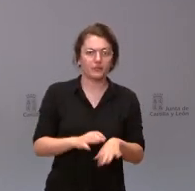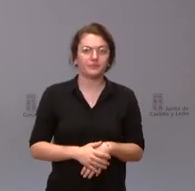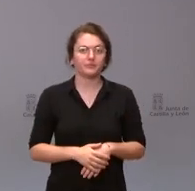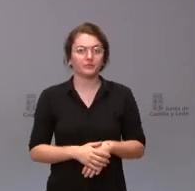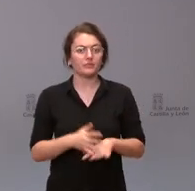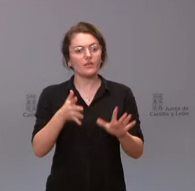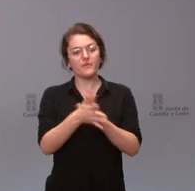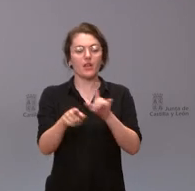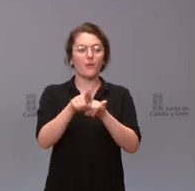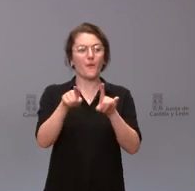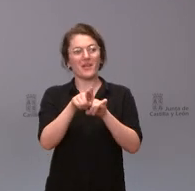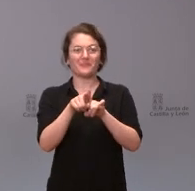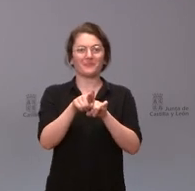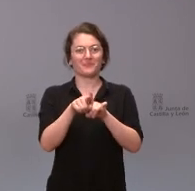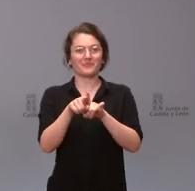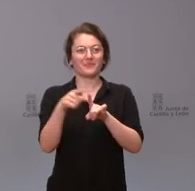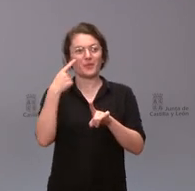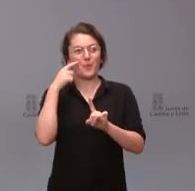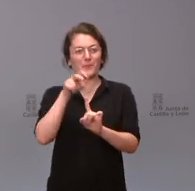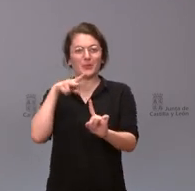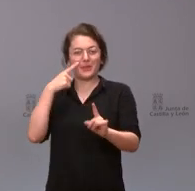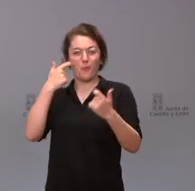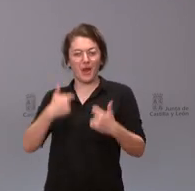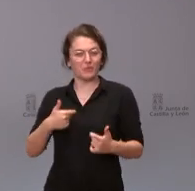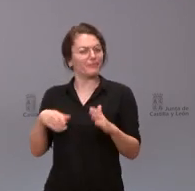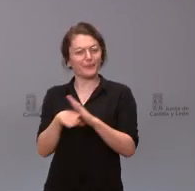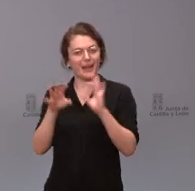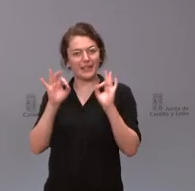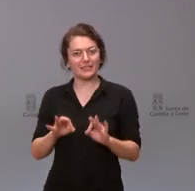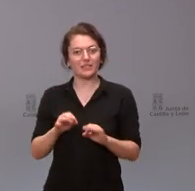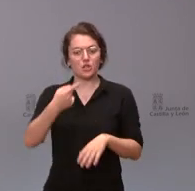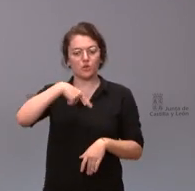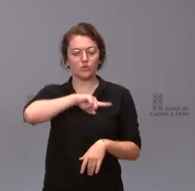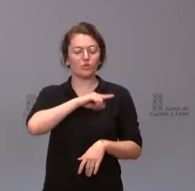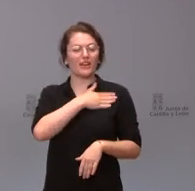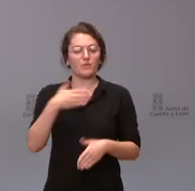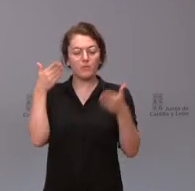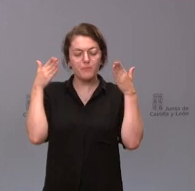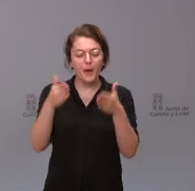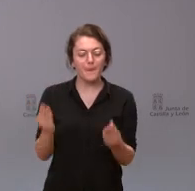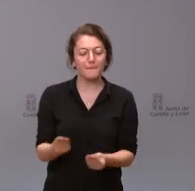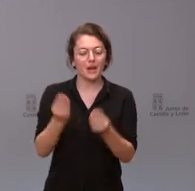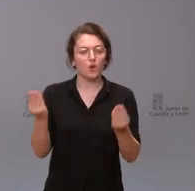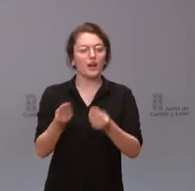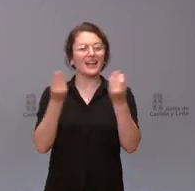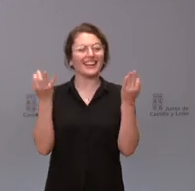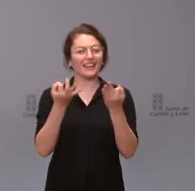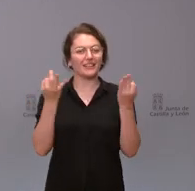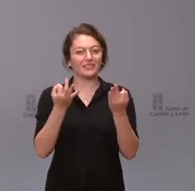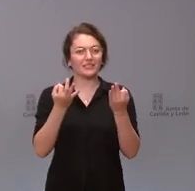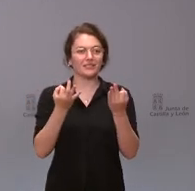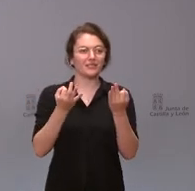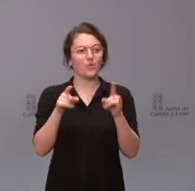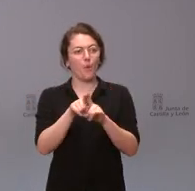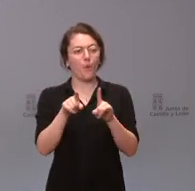tanto ese lado humano sigue existiendo en qué queremos profundizar nosotros y mejorar por tanto en consecuencia en la visión